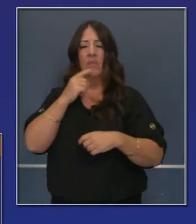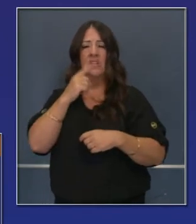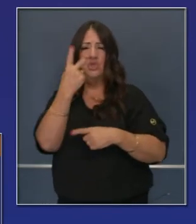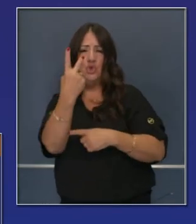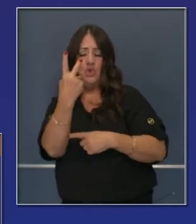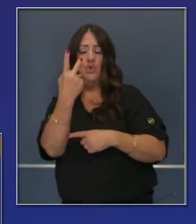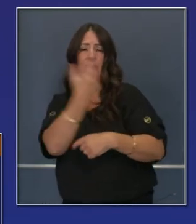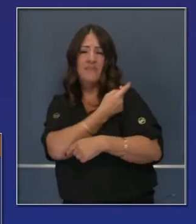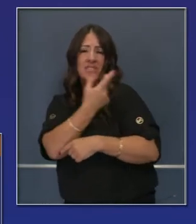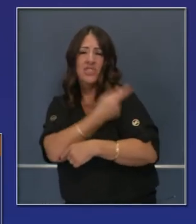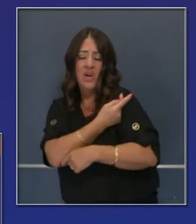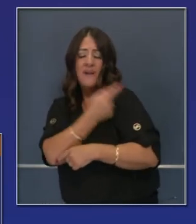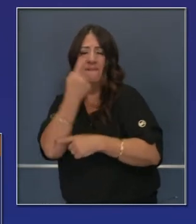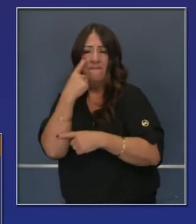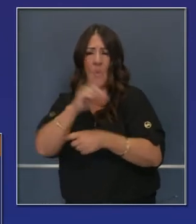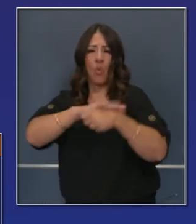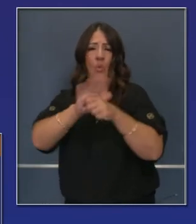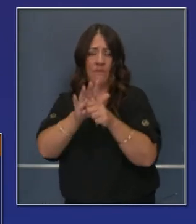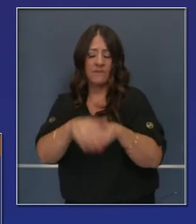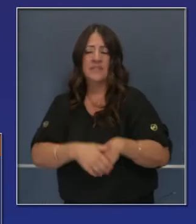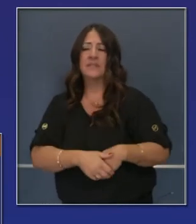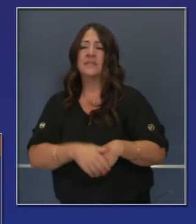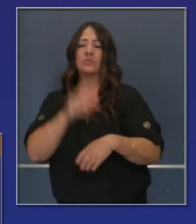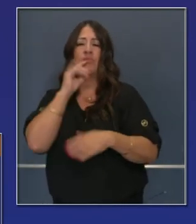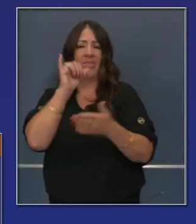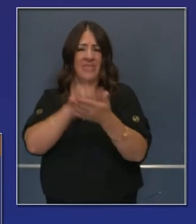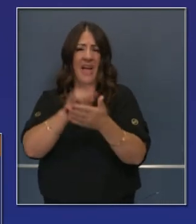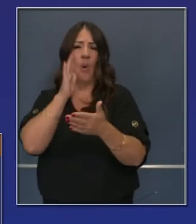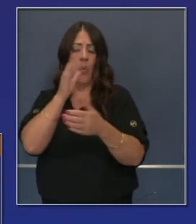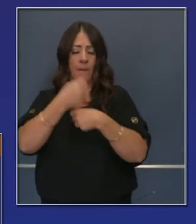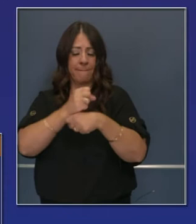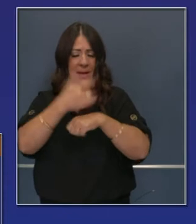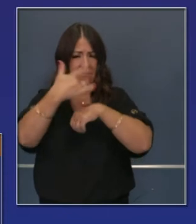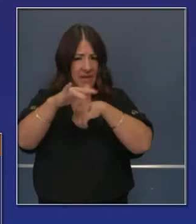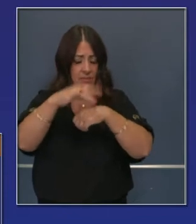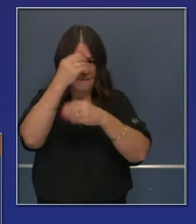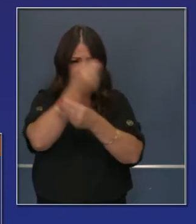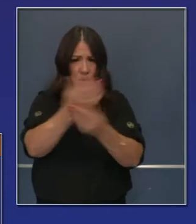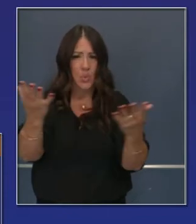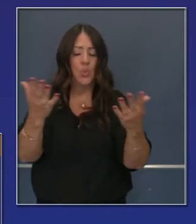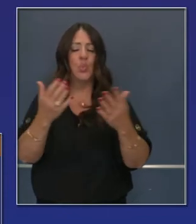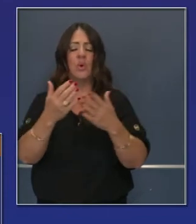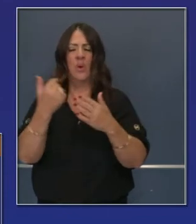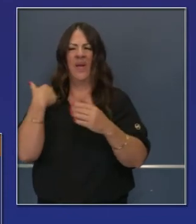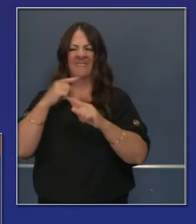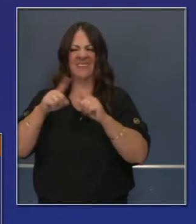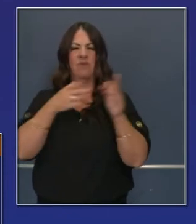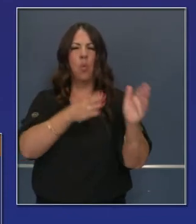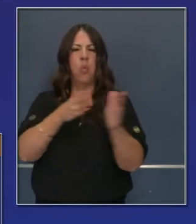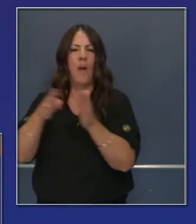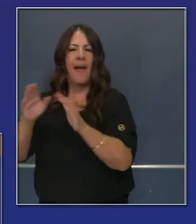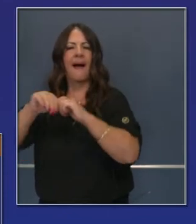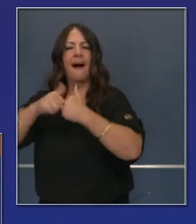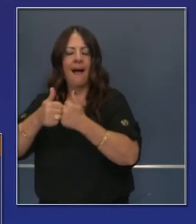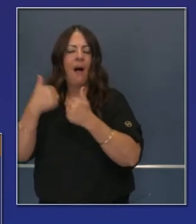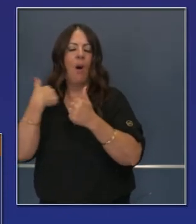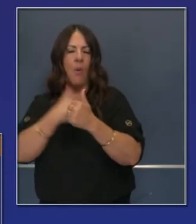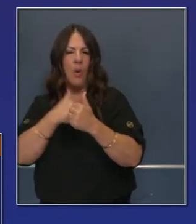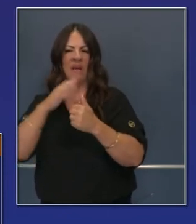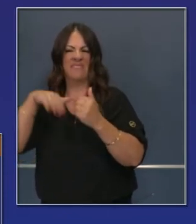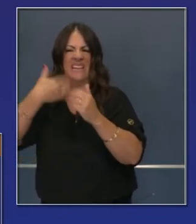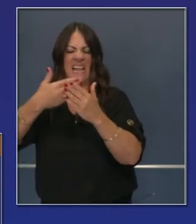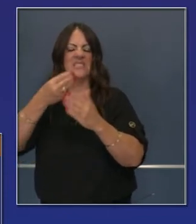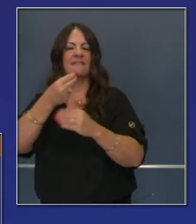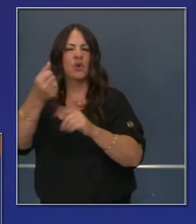través de los 21 días, de acuerdo a lo que dije antes en cuanto a las vacunas, que sabemos que serán disponibles. Y, por supuesto, habrá muchas estrategias